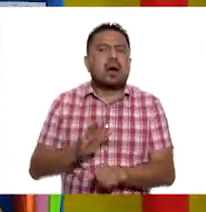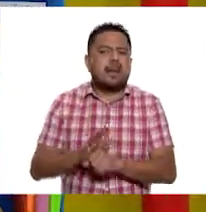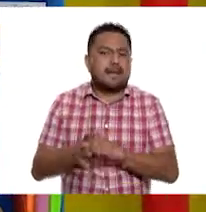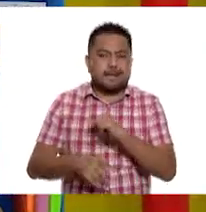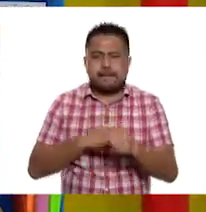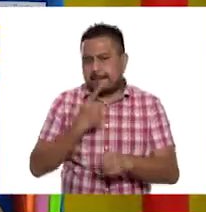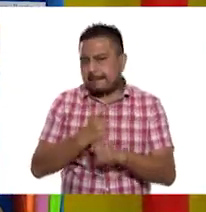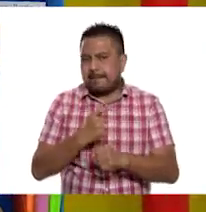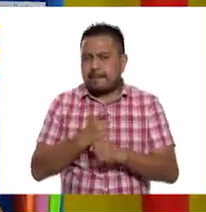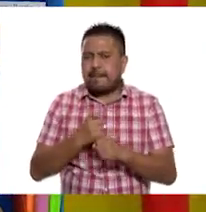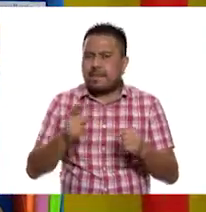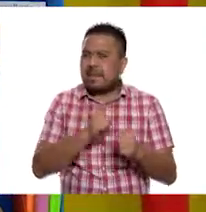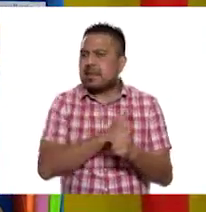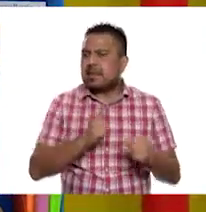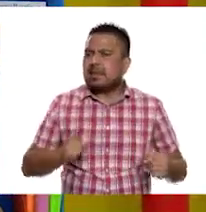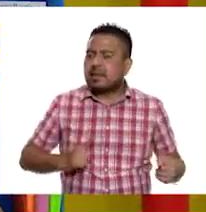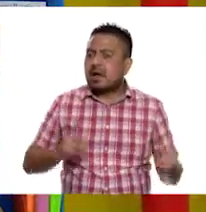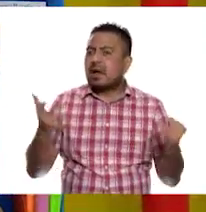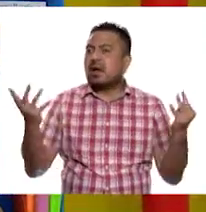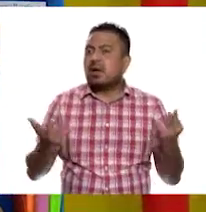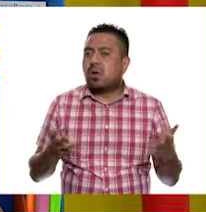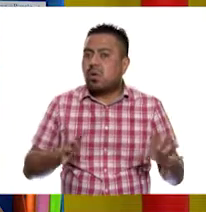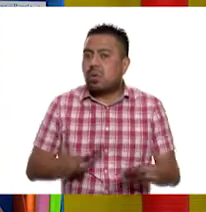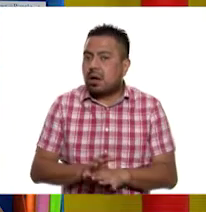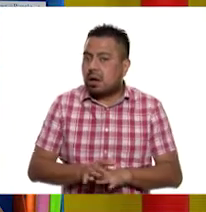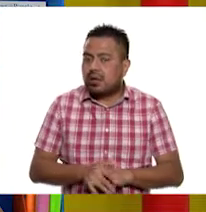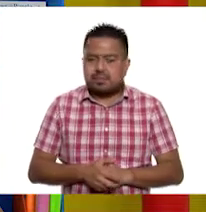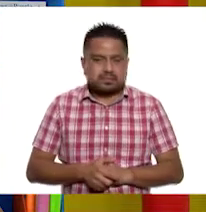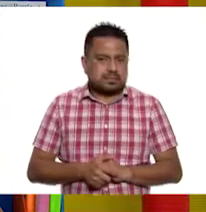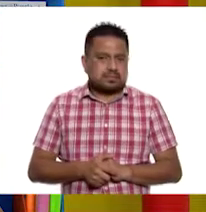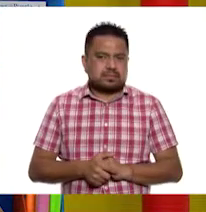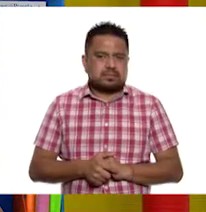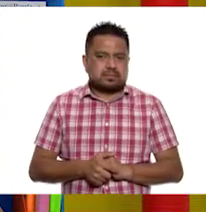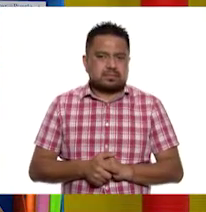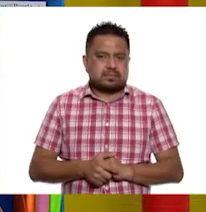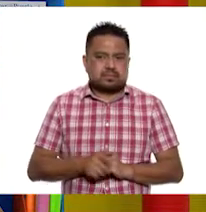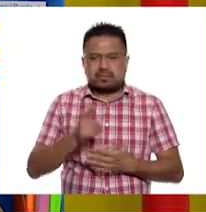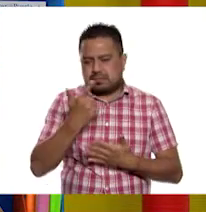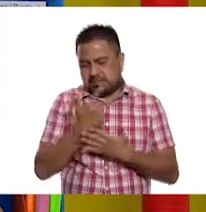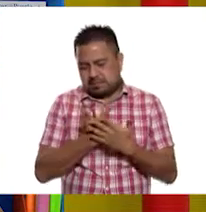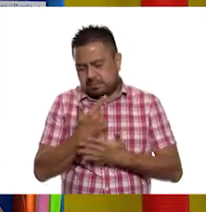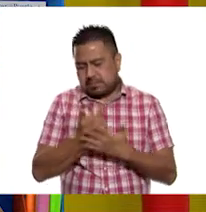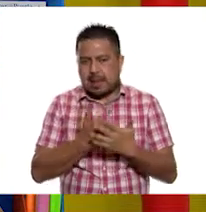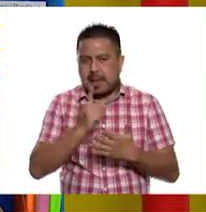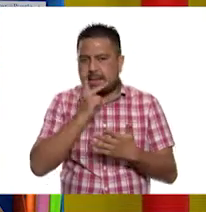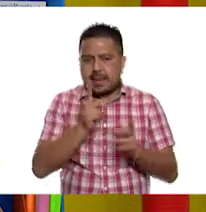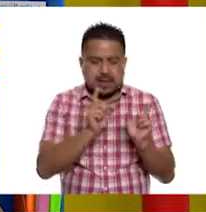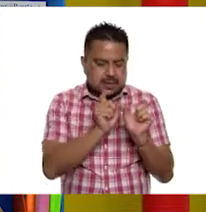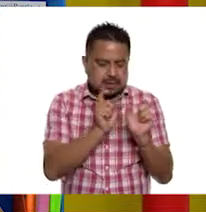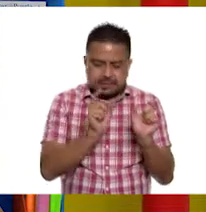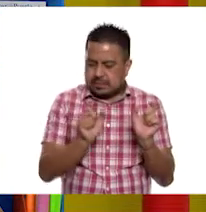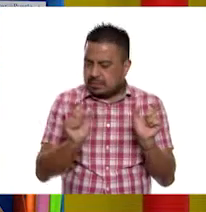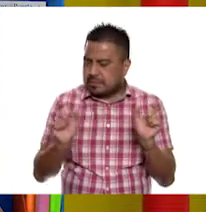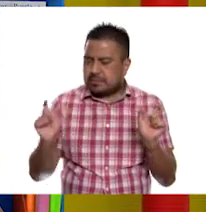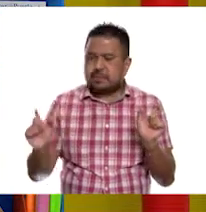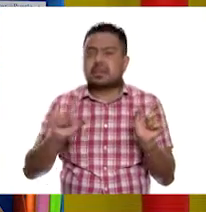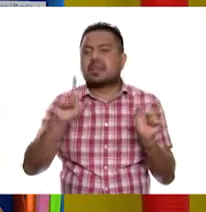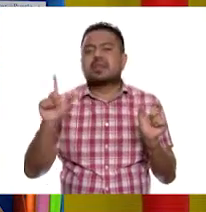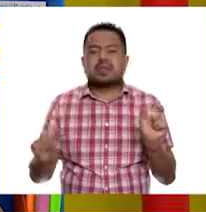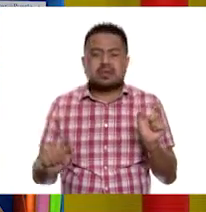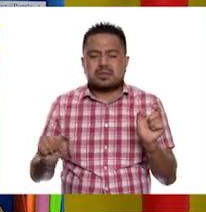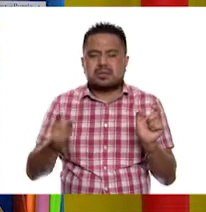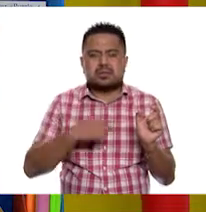Primero, ¿qué es lo que tenemos que hacer? Exacto. Muy bien. Contar las palabras. Contamos palabras. Para después,